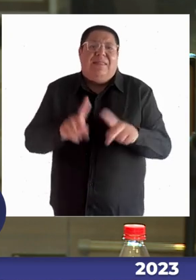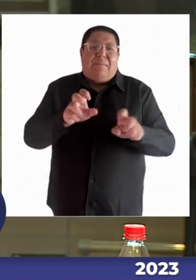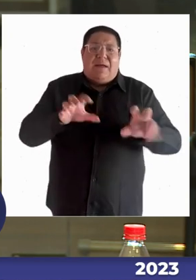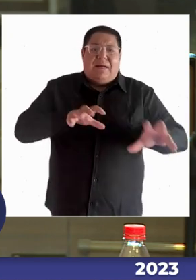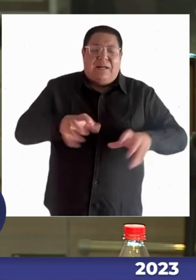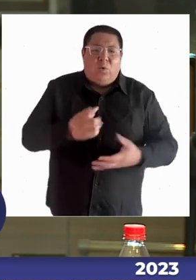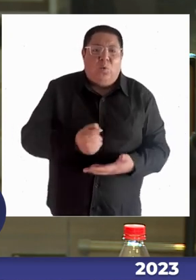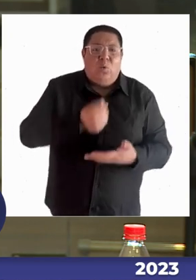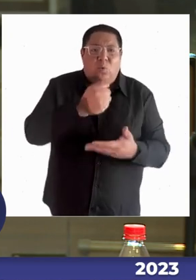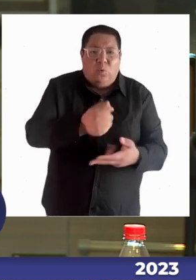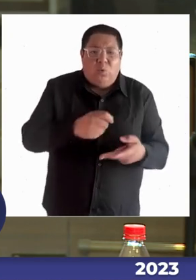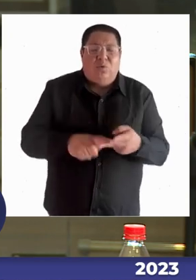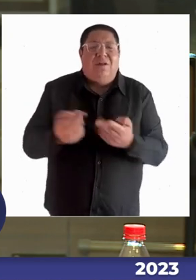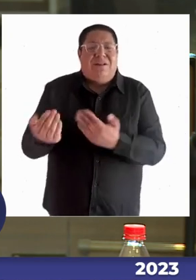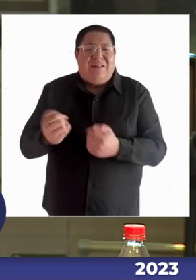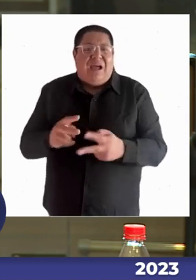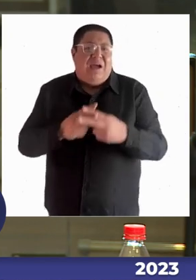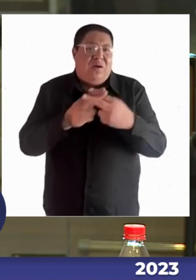de ajustes, etc.